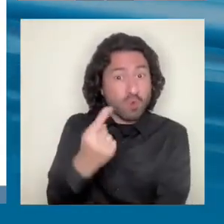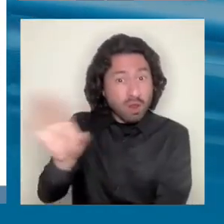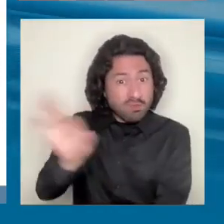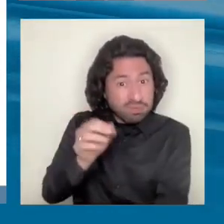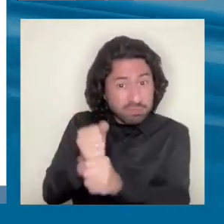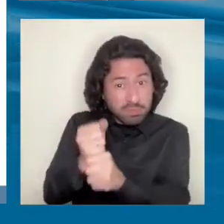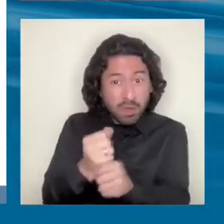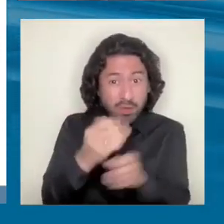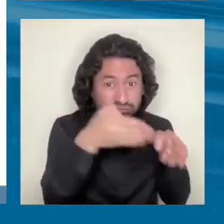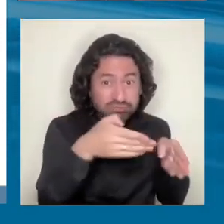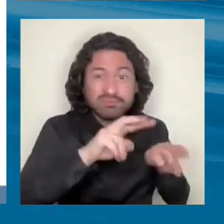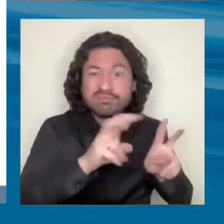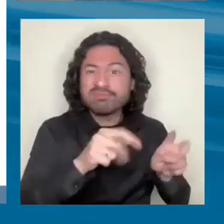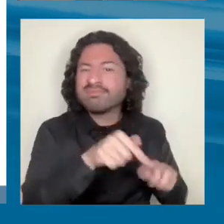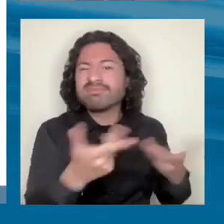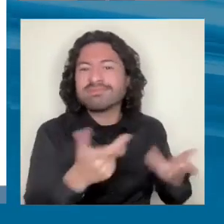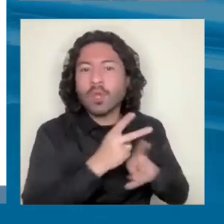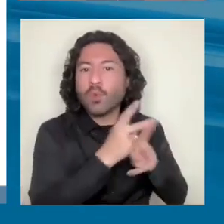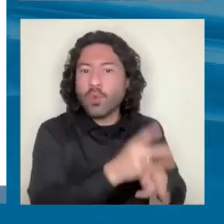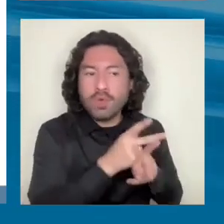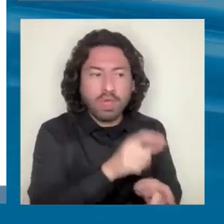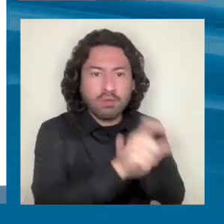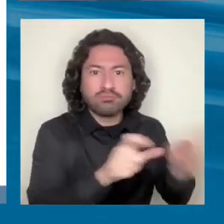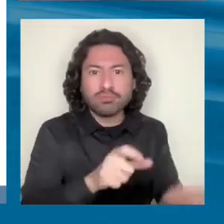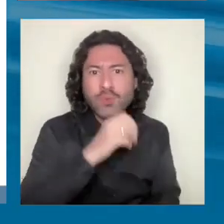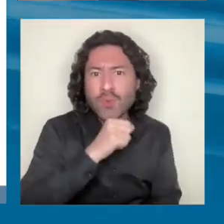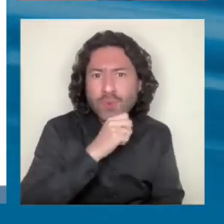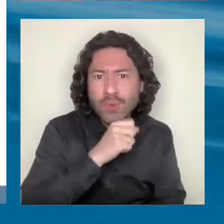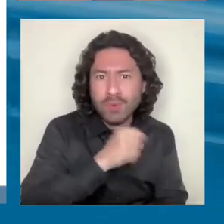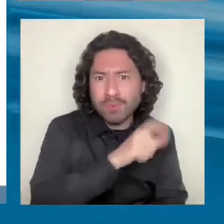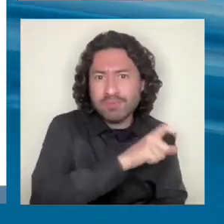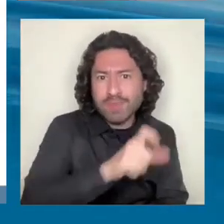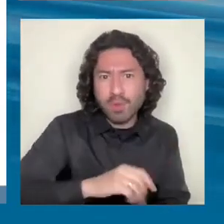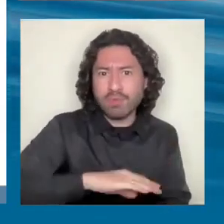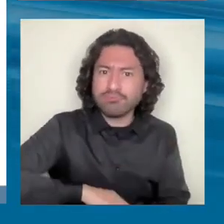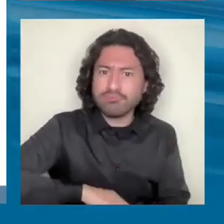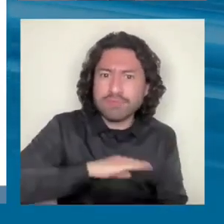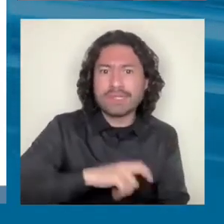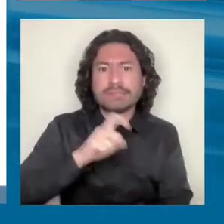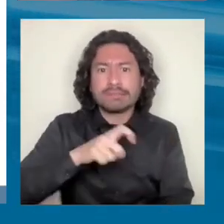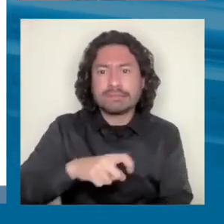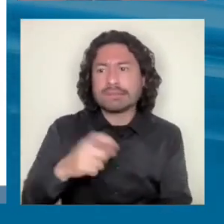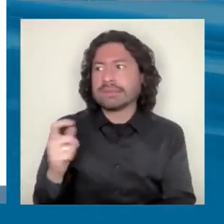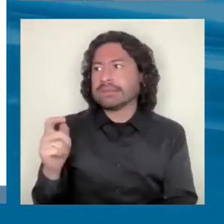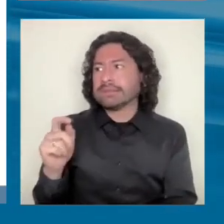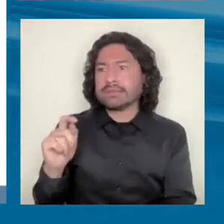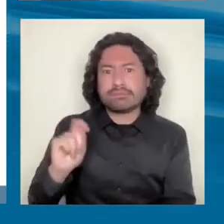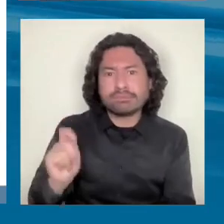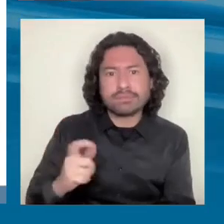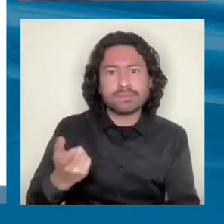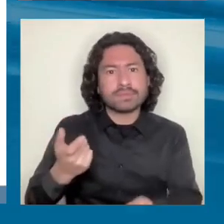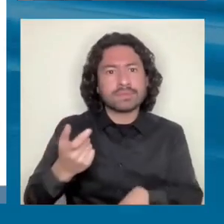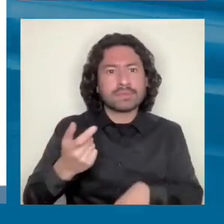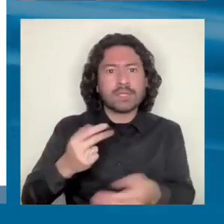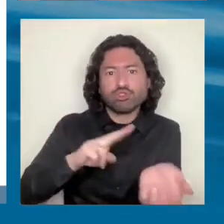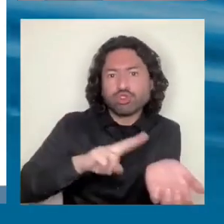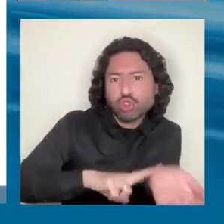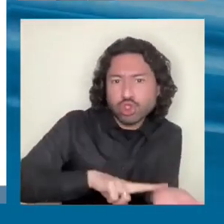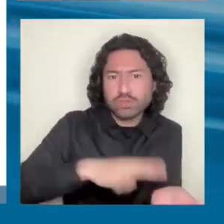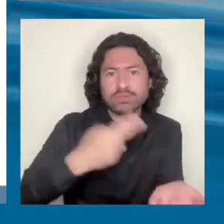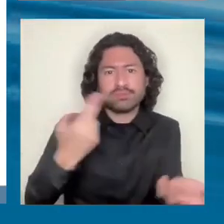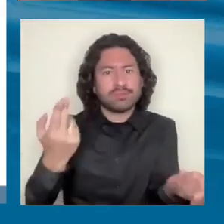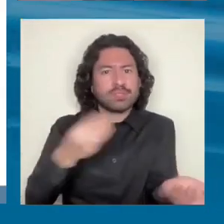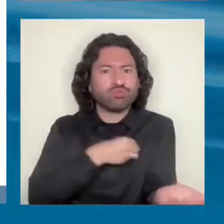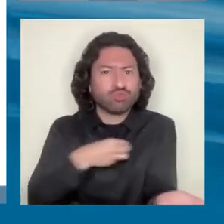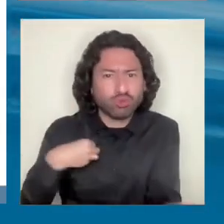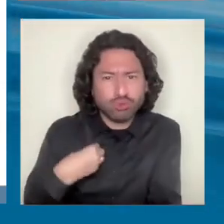cuidados. El cuidado de los adultos mayores requiere terapeutas, enfermeras, instituciones, dependiendo de la edad, doctores,